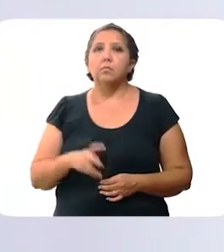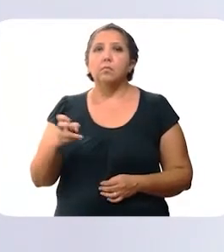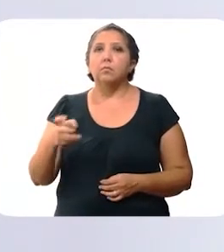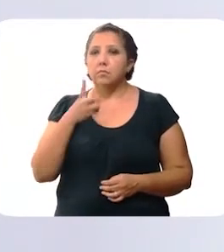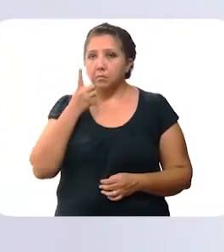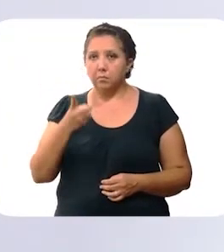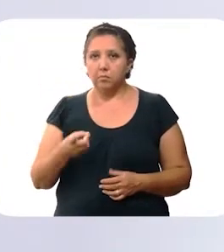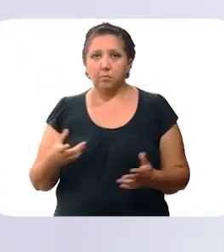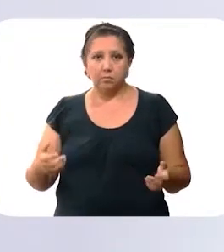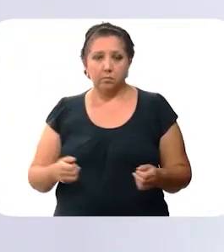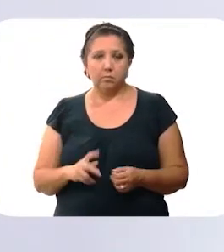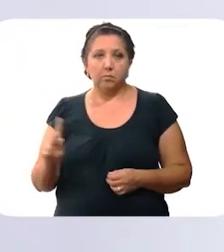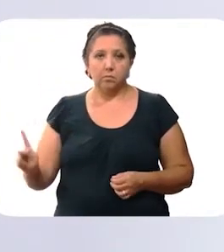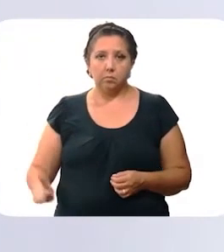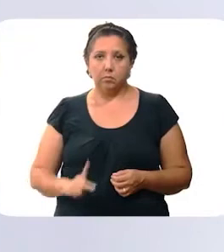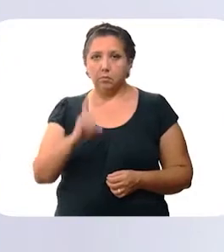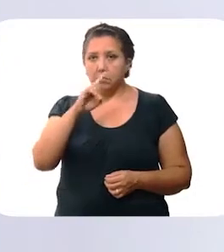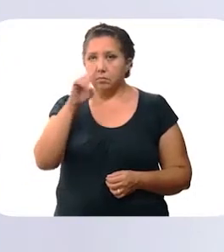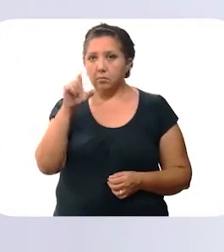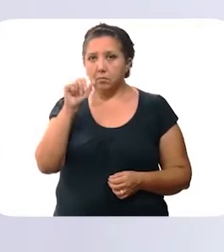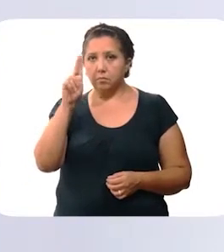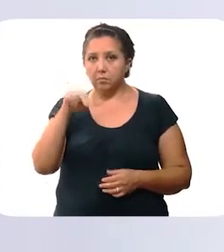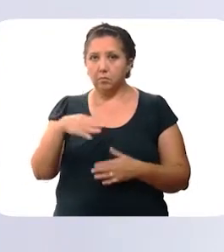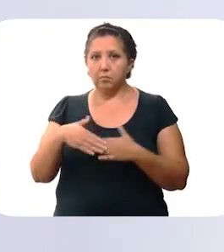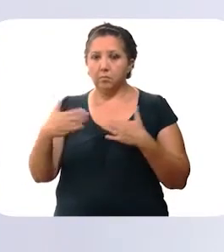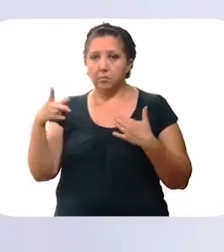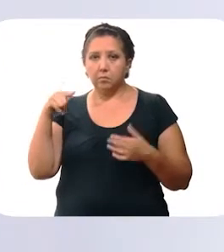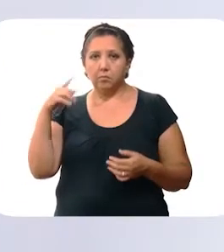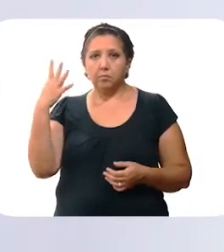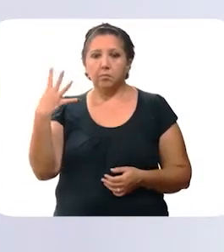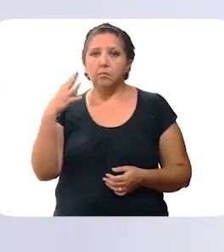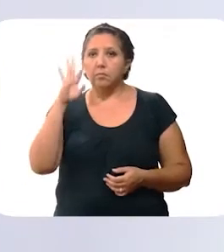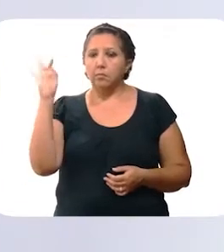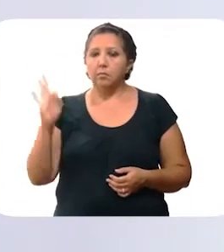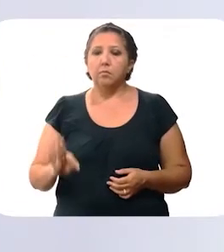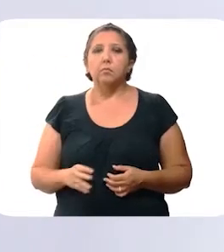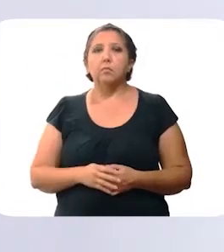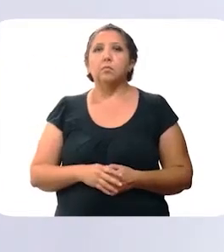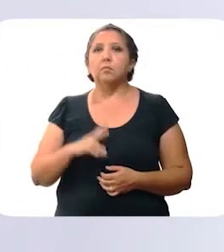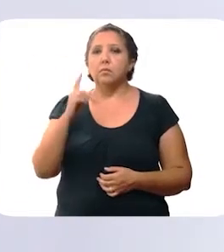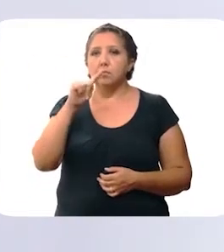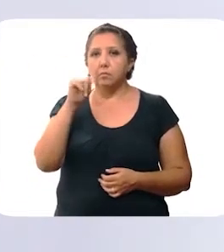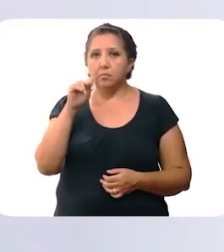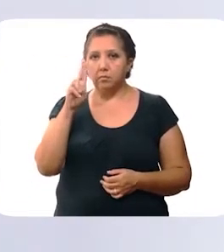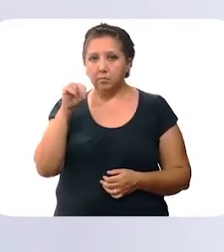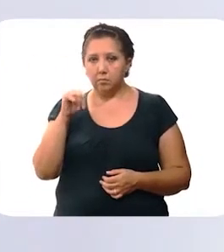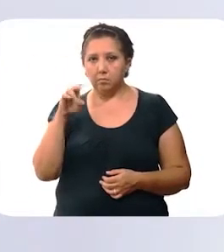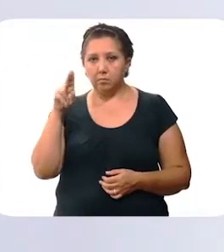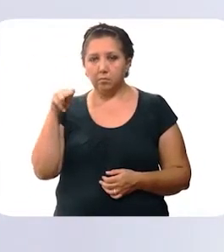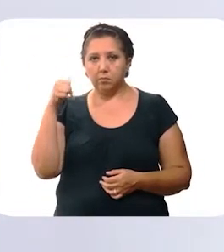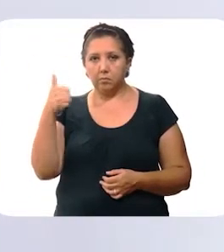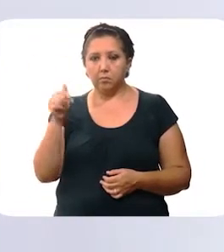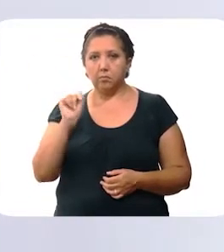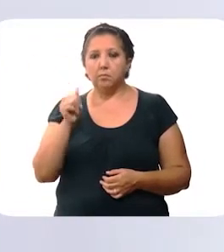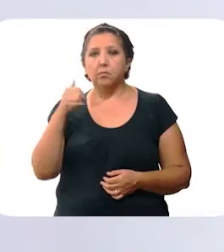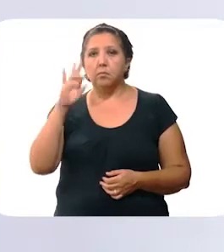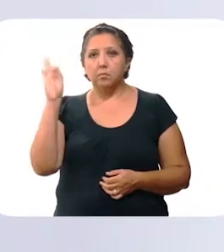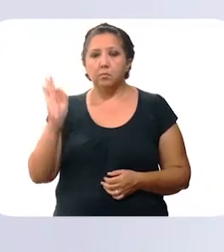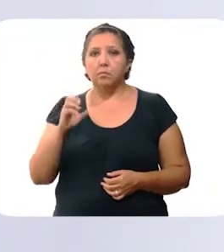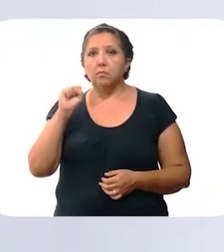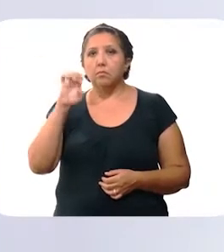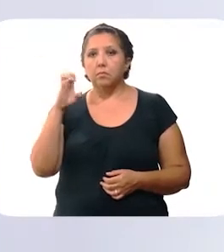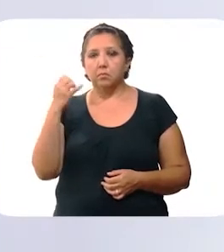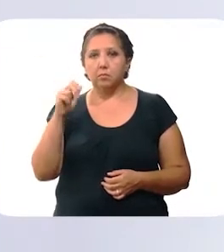Este lote se está aplicando en los municipios de Etzán, con un avance del 74%. Tzitzantún 86.6%,